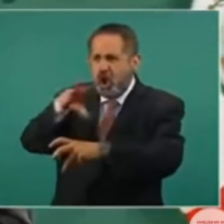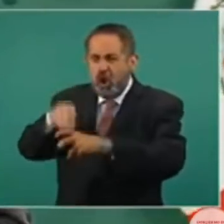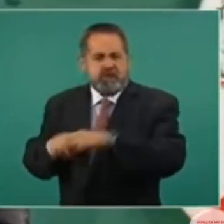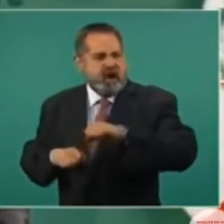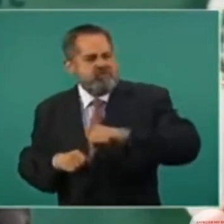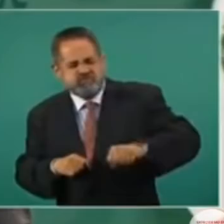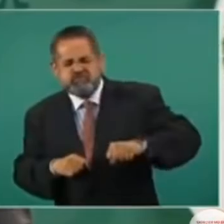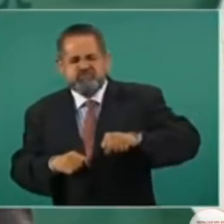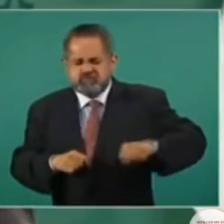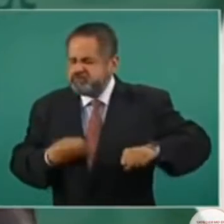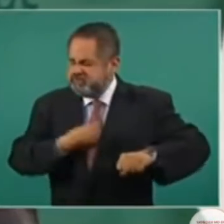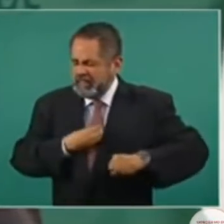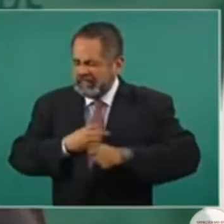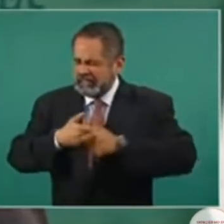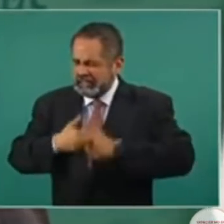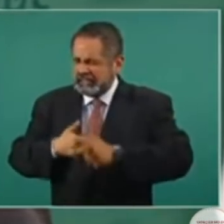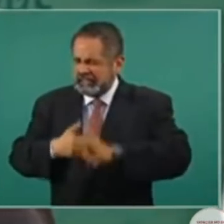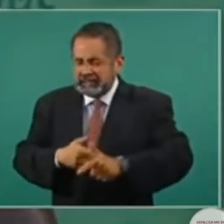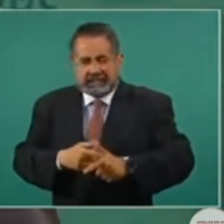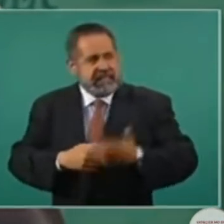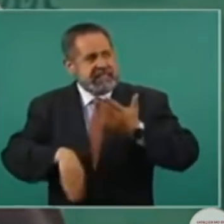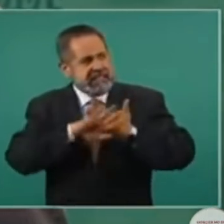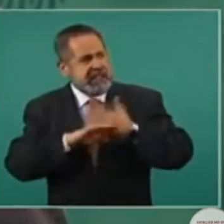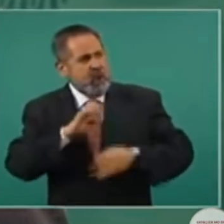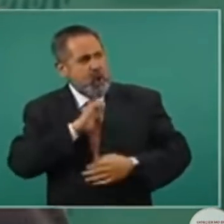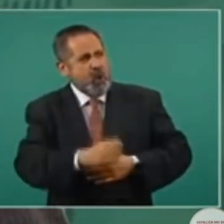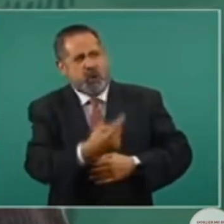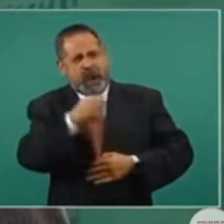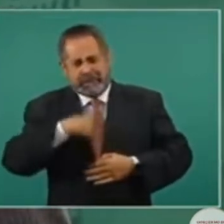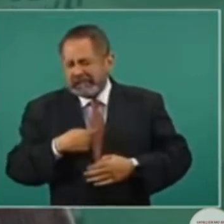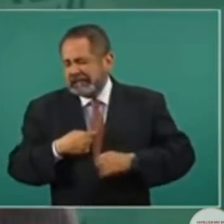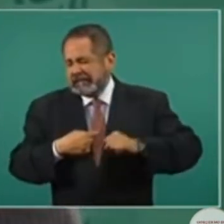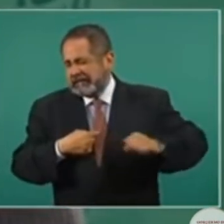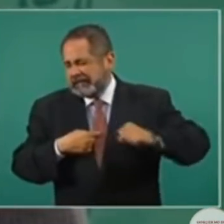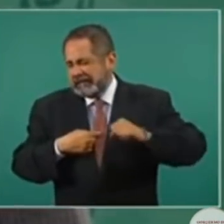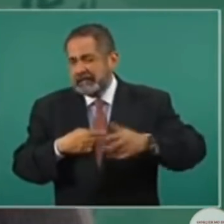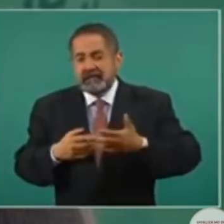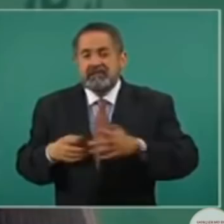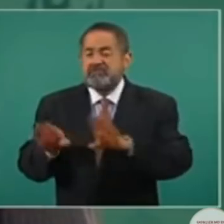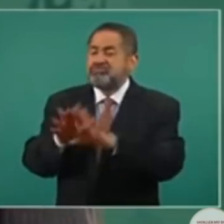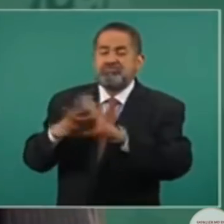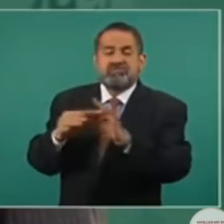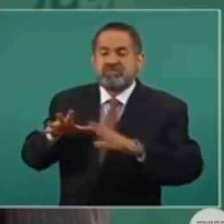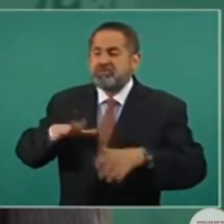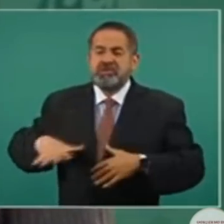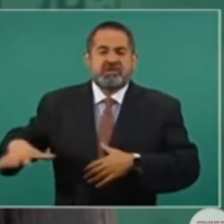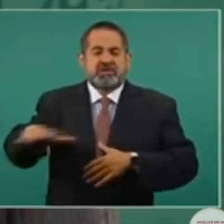resistiendo el racismo, soterrado. Que esto es un pueblo,